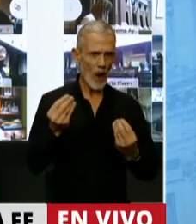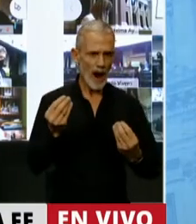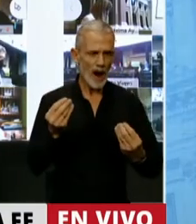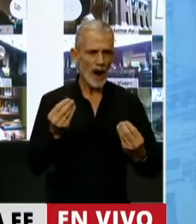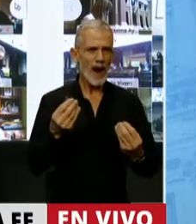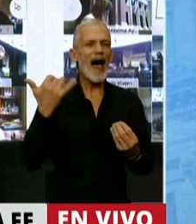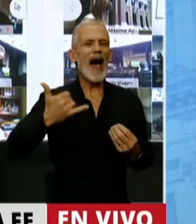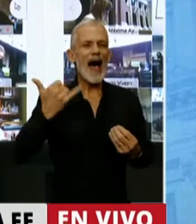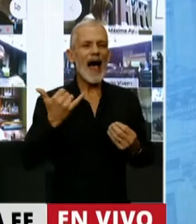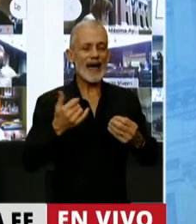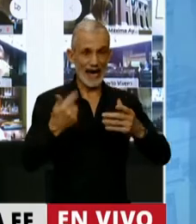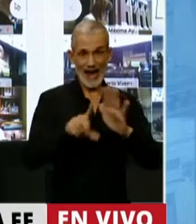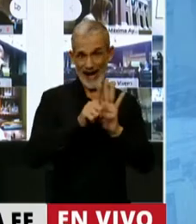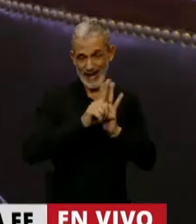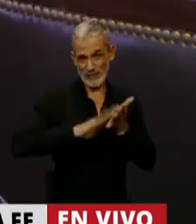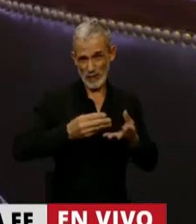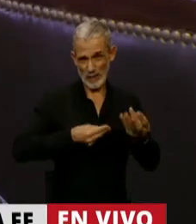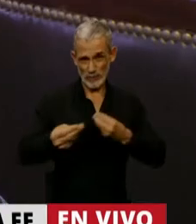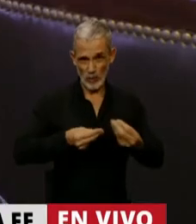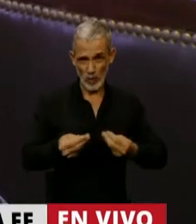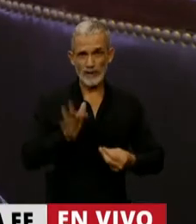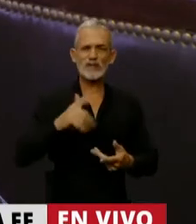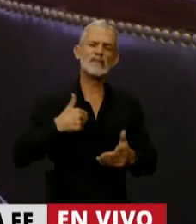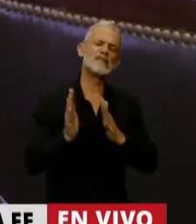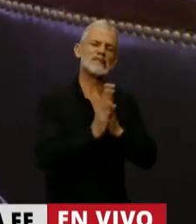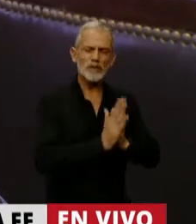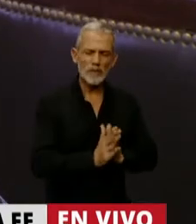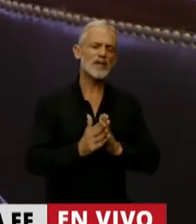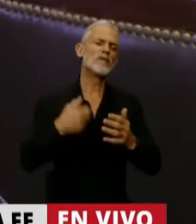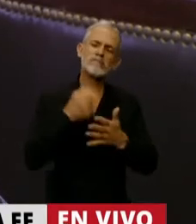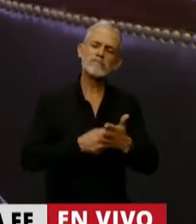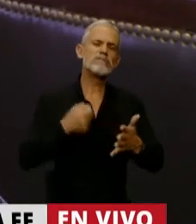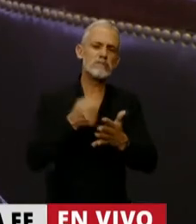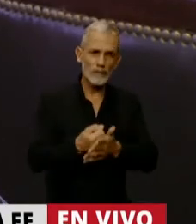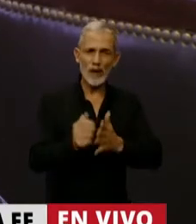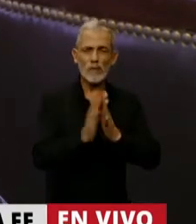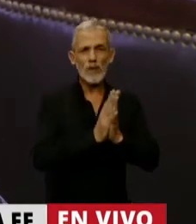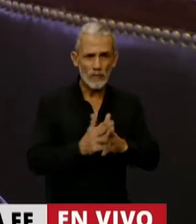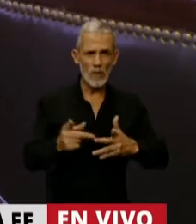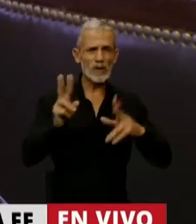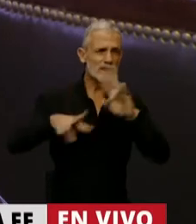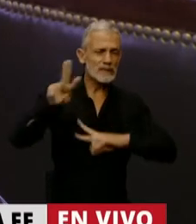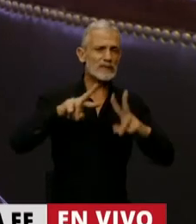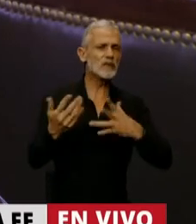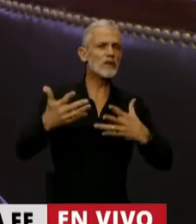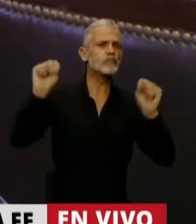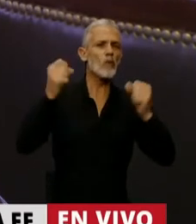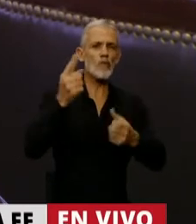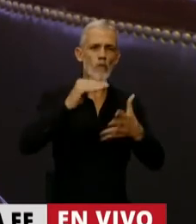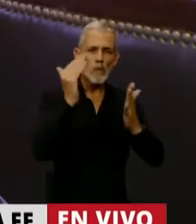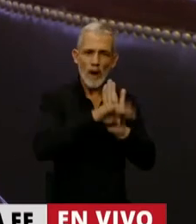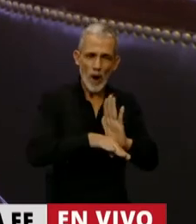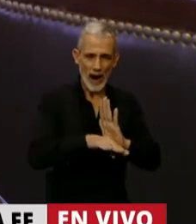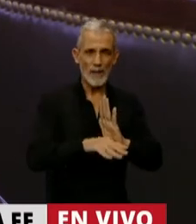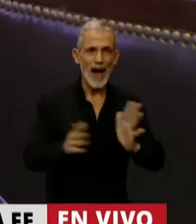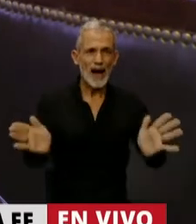detrás en el marco de la ley de presupuesto. Por eso apelo hasta el cansancio a que encontremos un programa de desarrollo productivo,